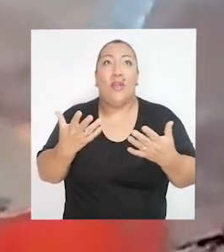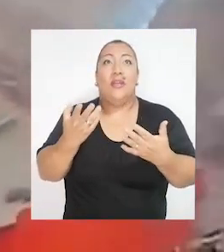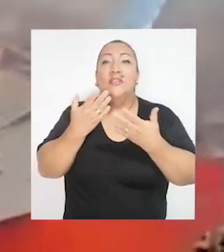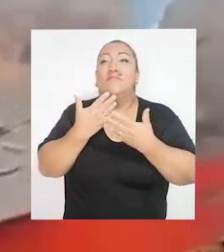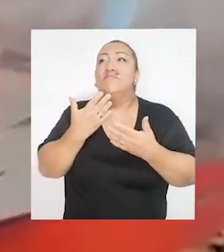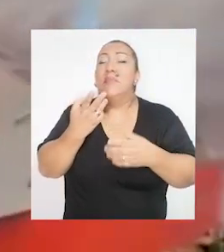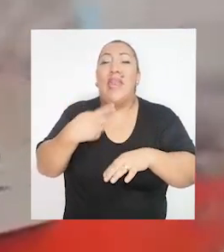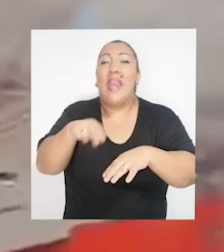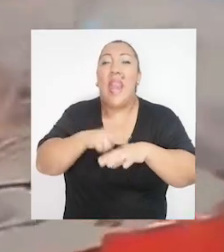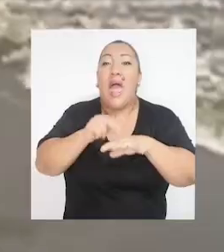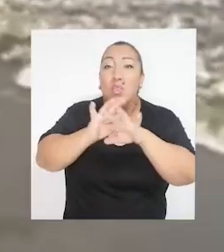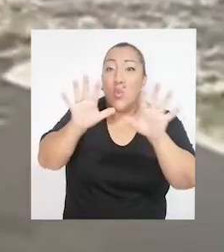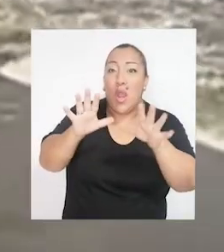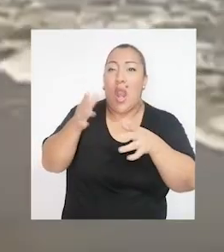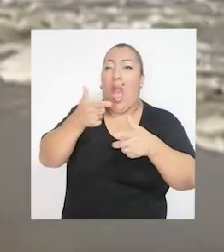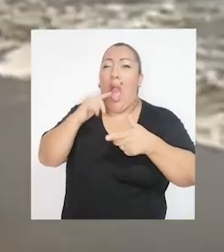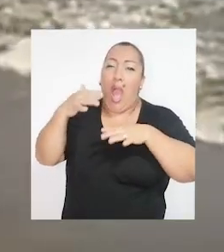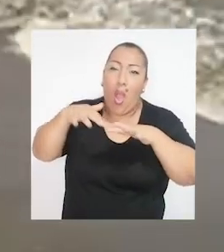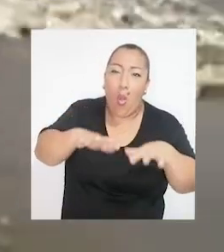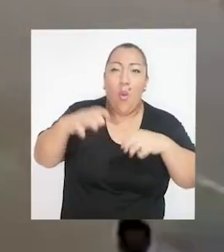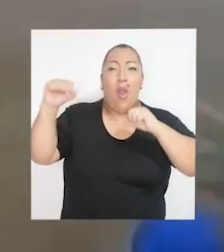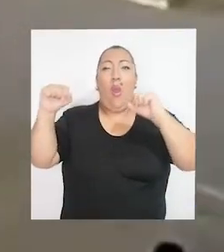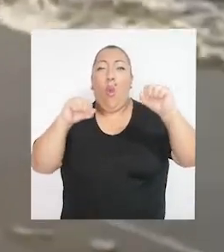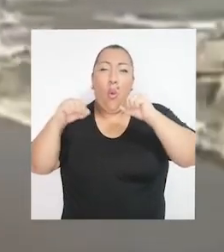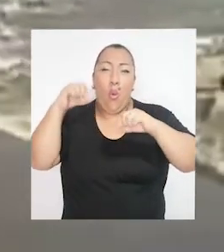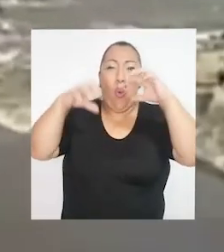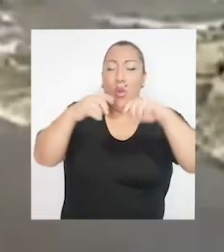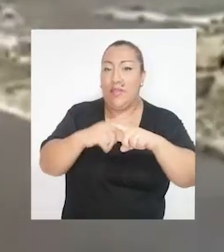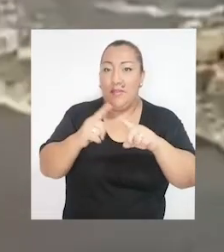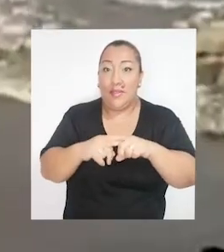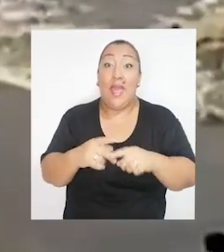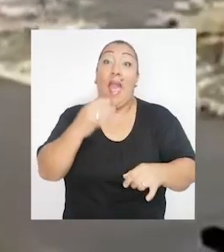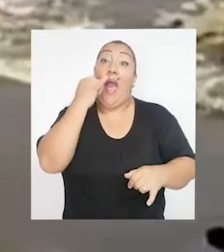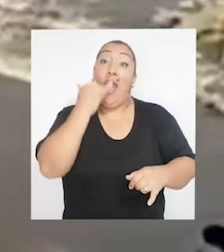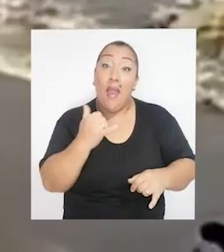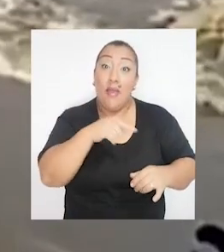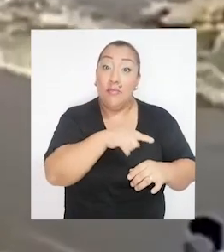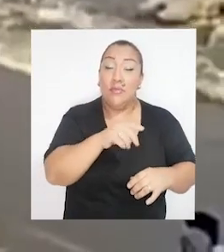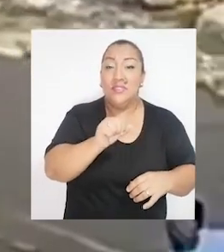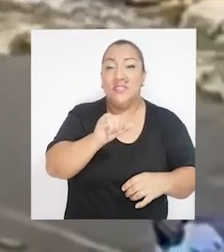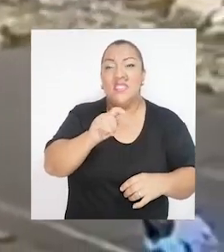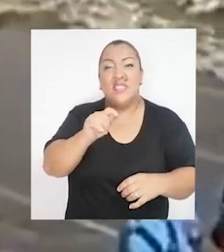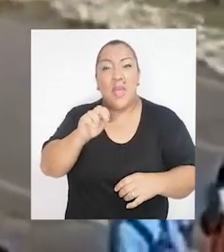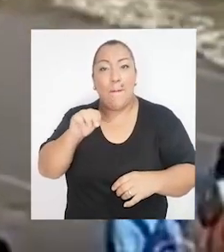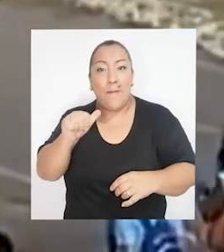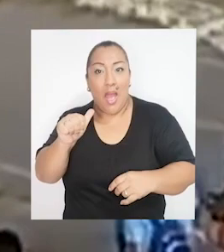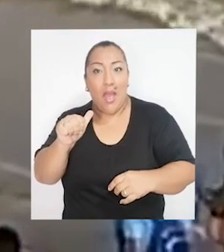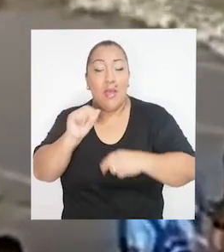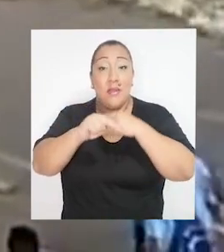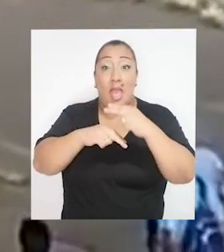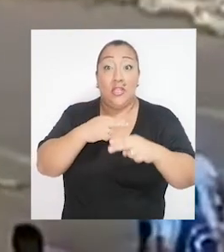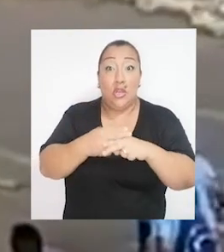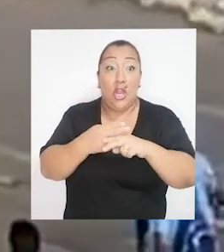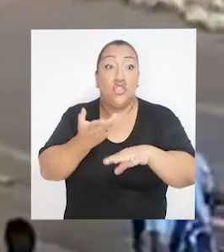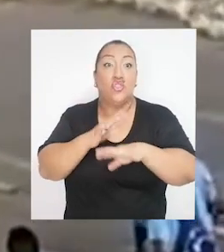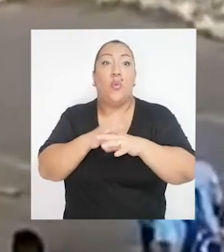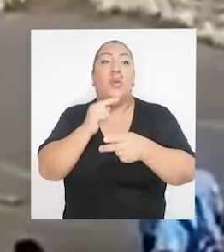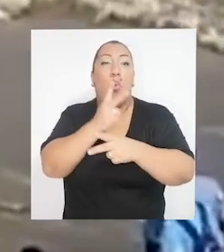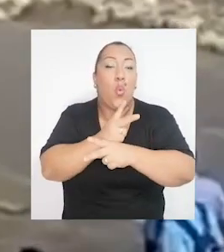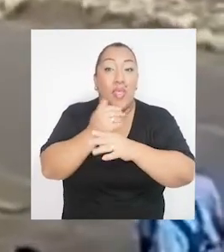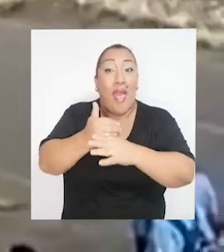riesgos de desastres naturales. En ese contexto existe un sistema nacional de gestión de riesgos de desastres.